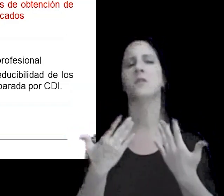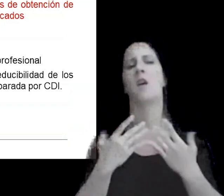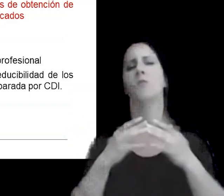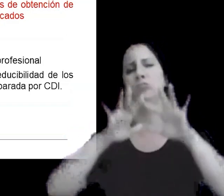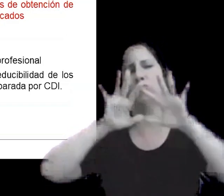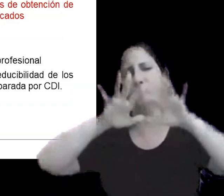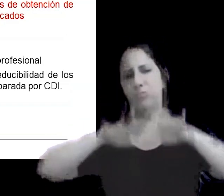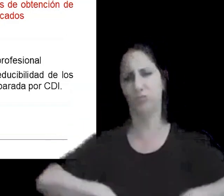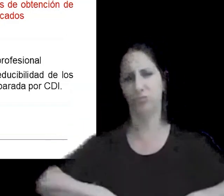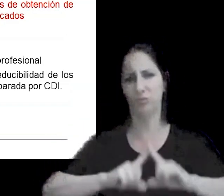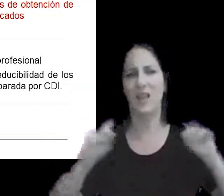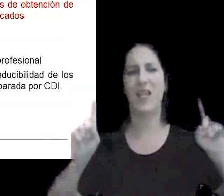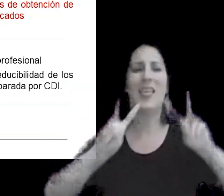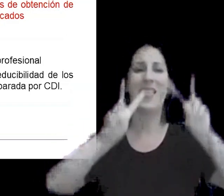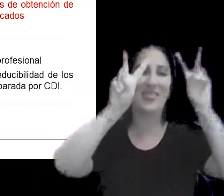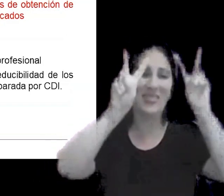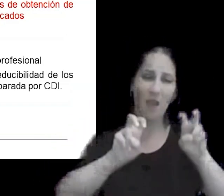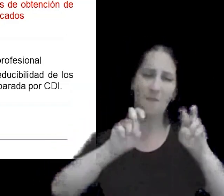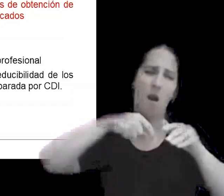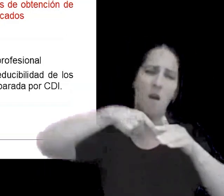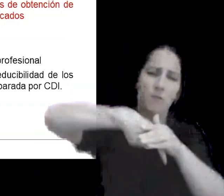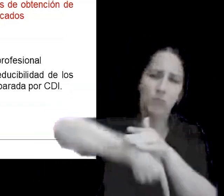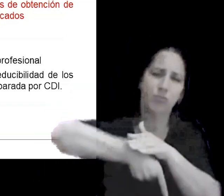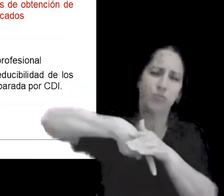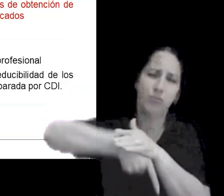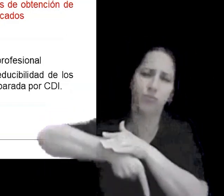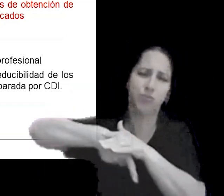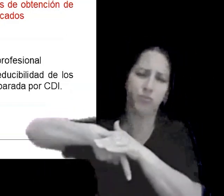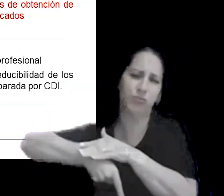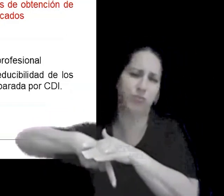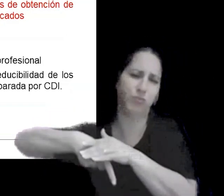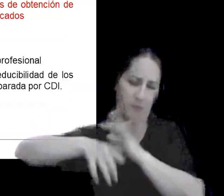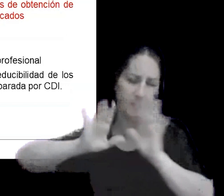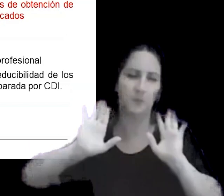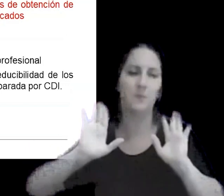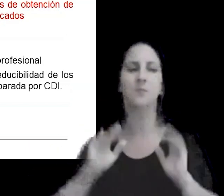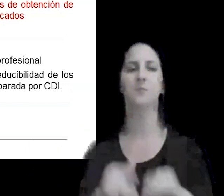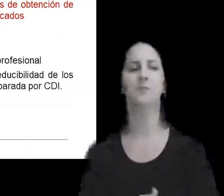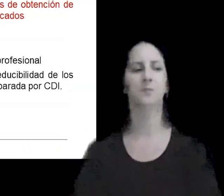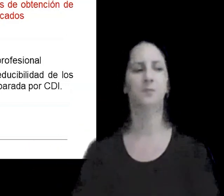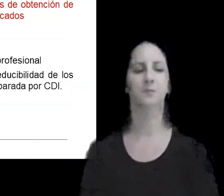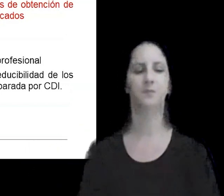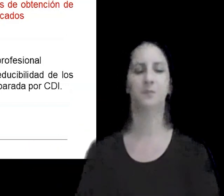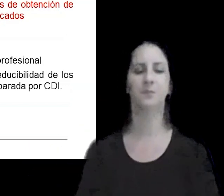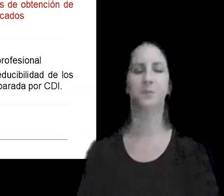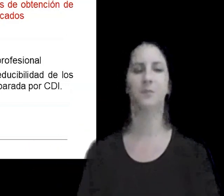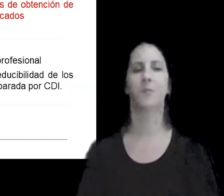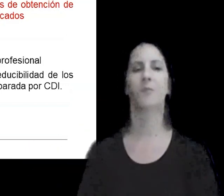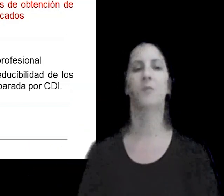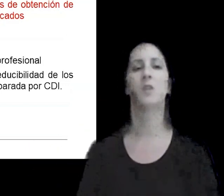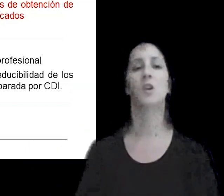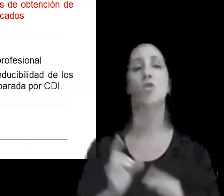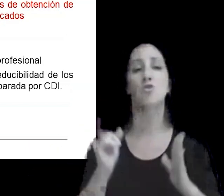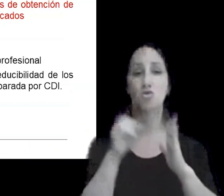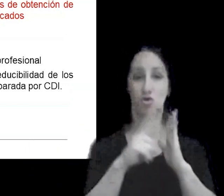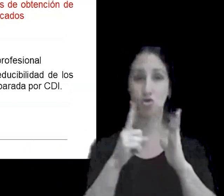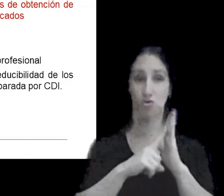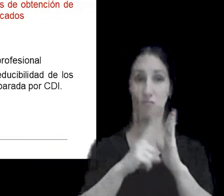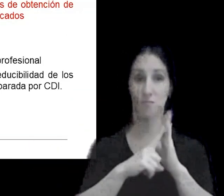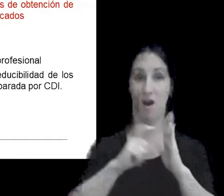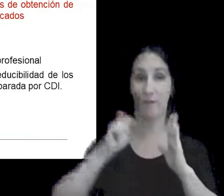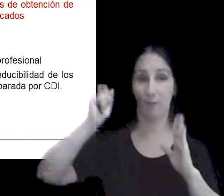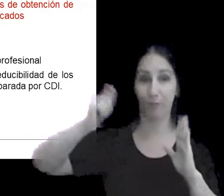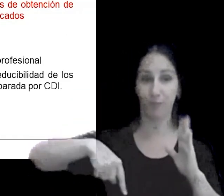cada tema es un mundo en sí mismo realmente pero podemos decir que la norma local en algún